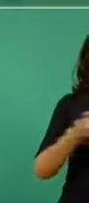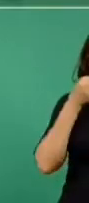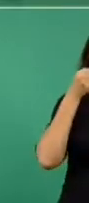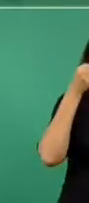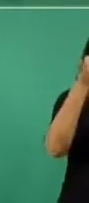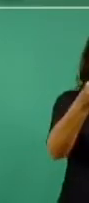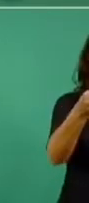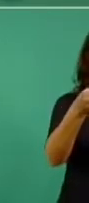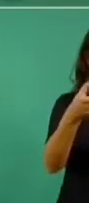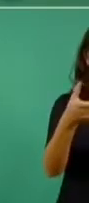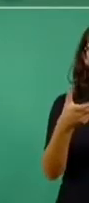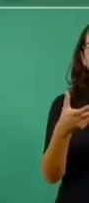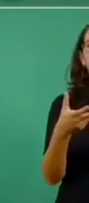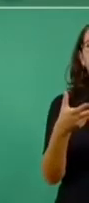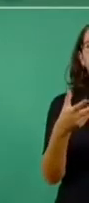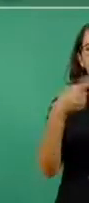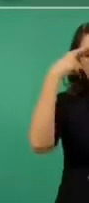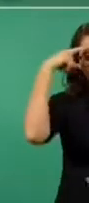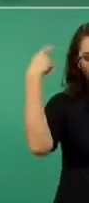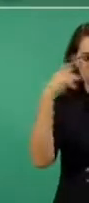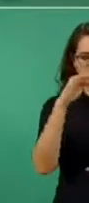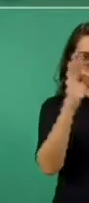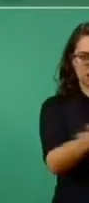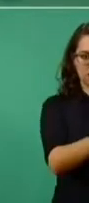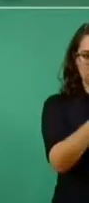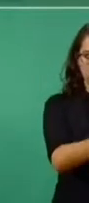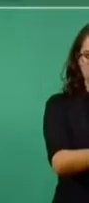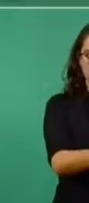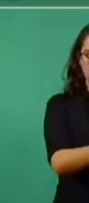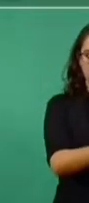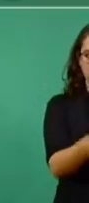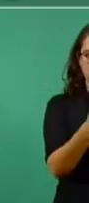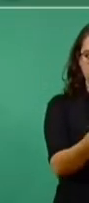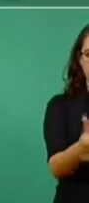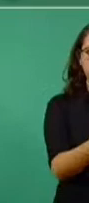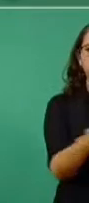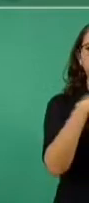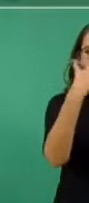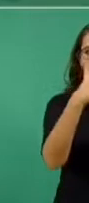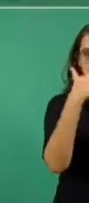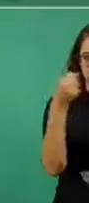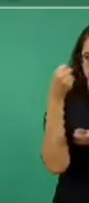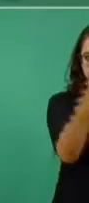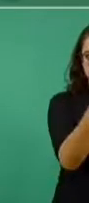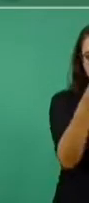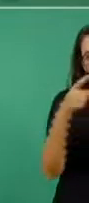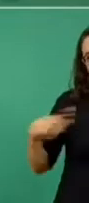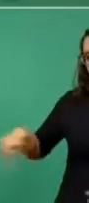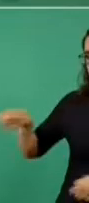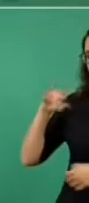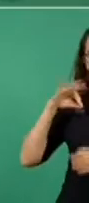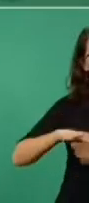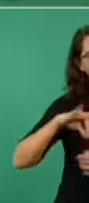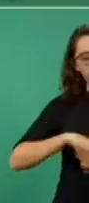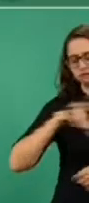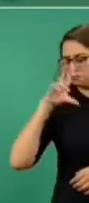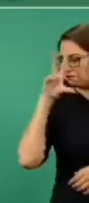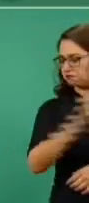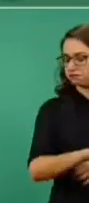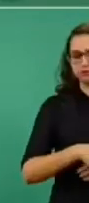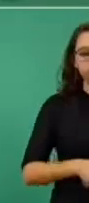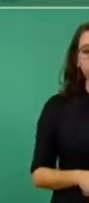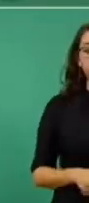estaban a favor de los grupos corruptos y muchas cosas